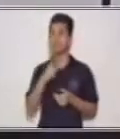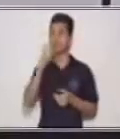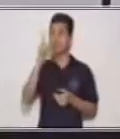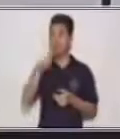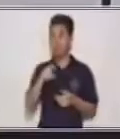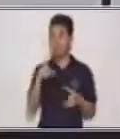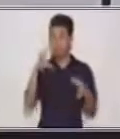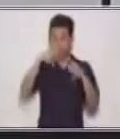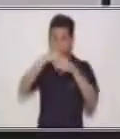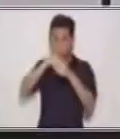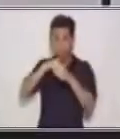que debe haber amor.